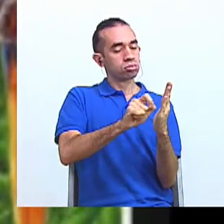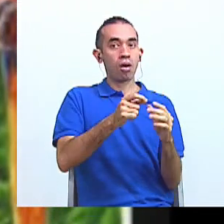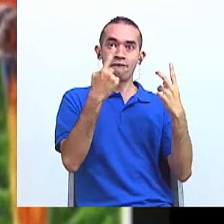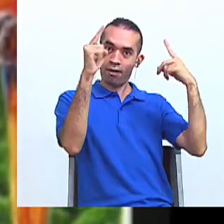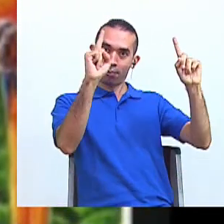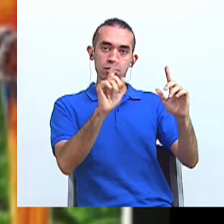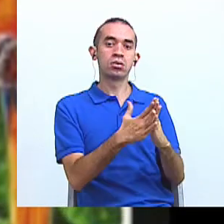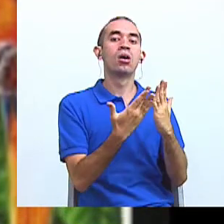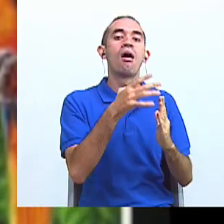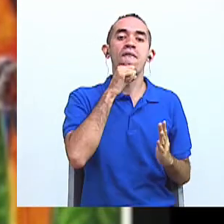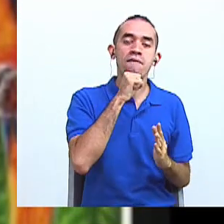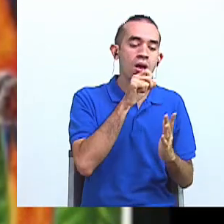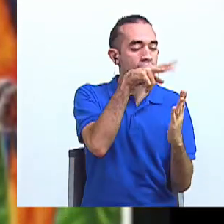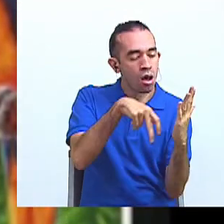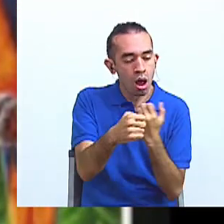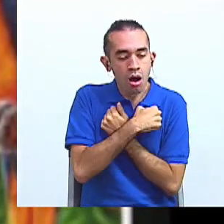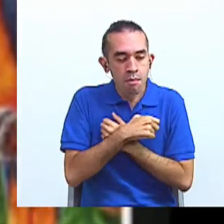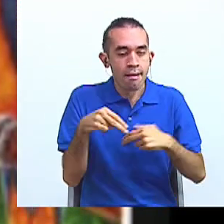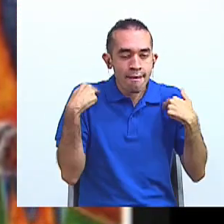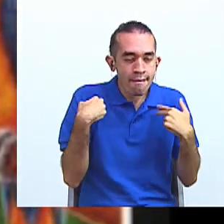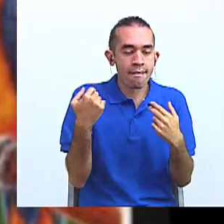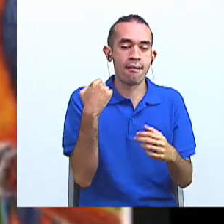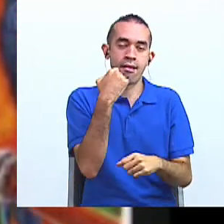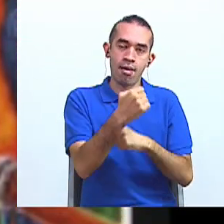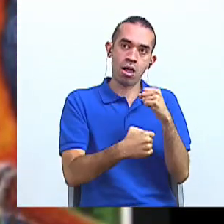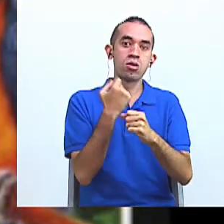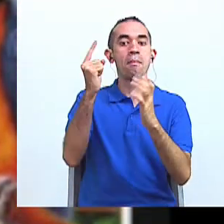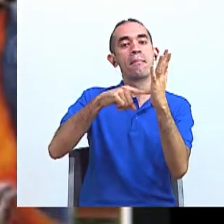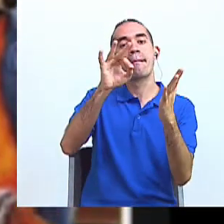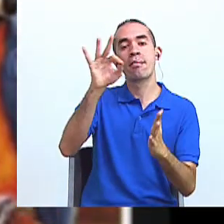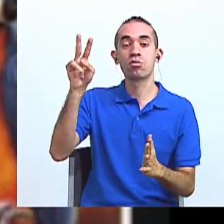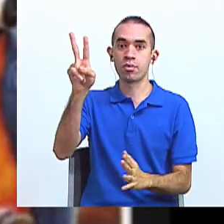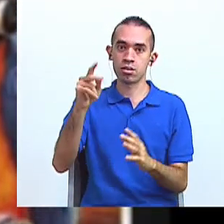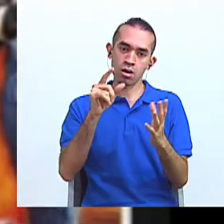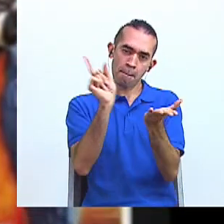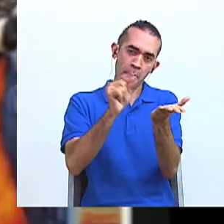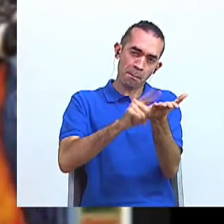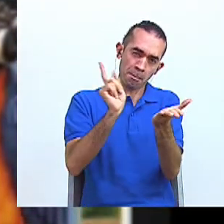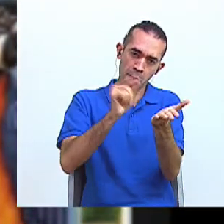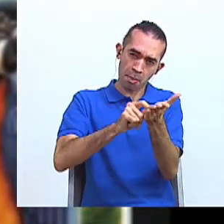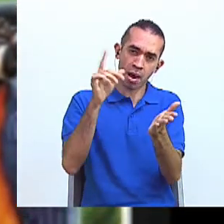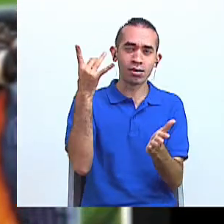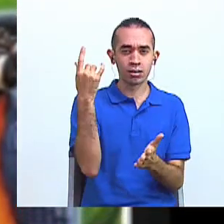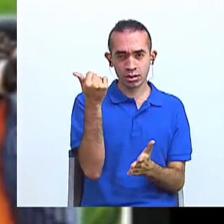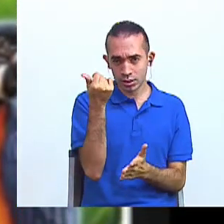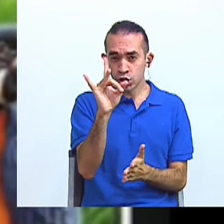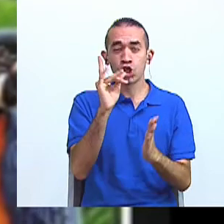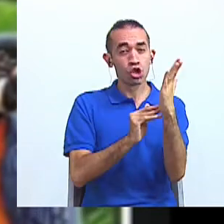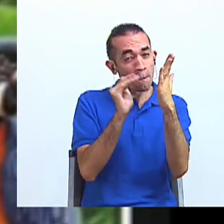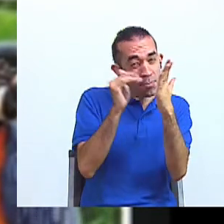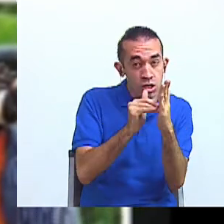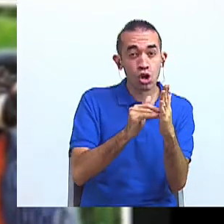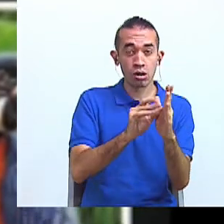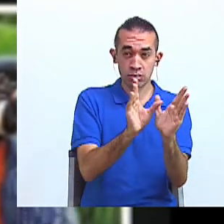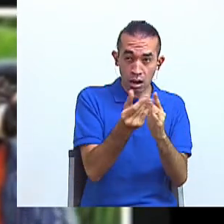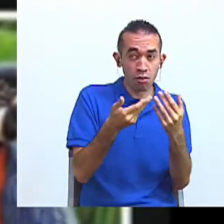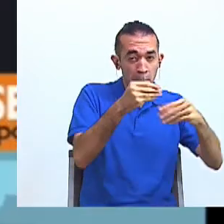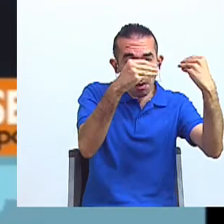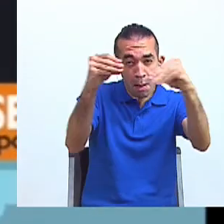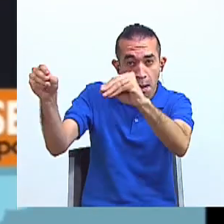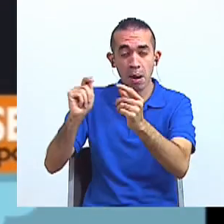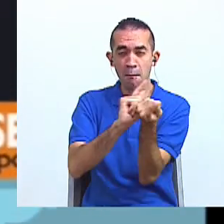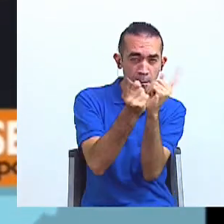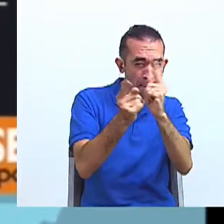en el año 1992, que alcanzaría más de 18 millones de ejemplares vendidos y sería traducido a más de 14